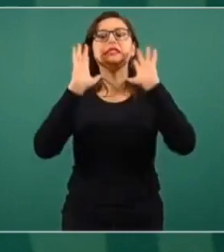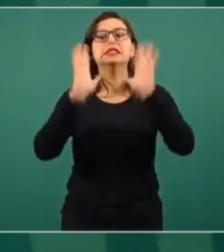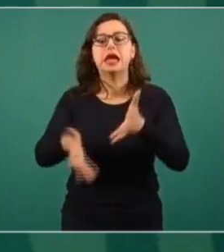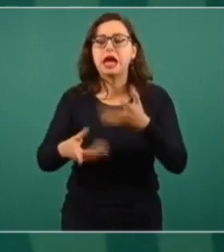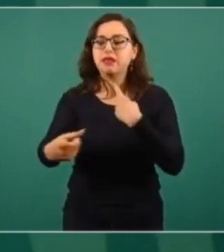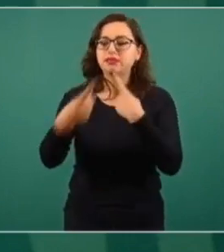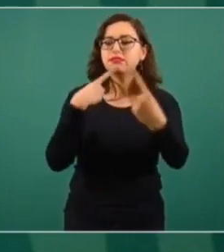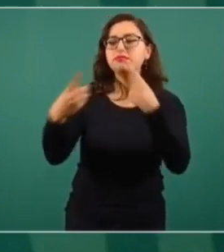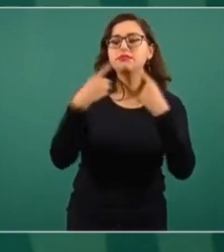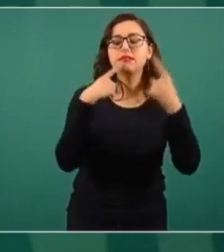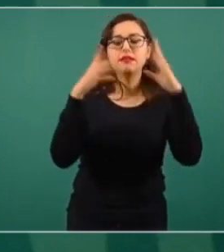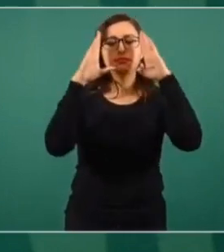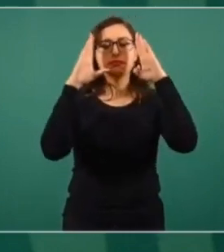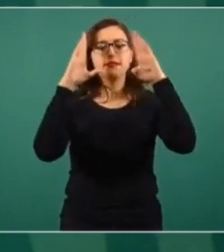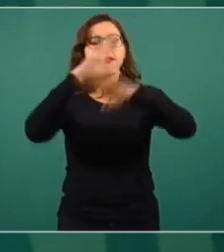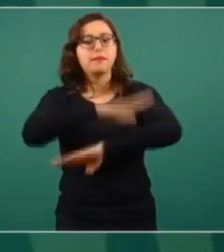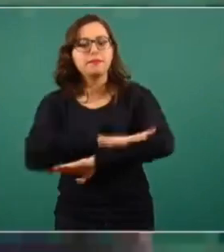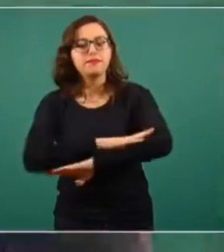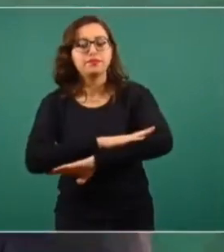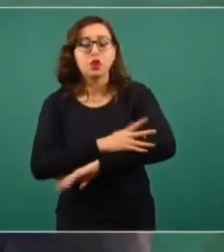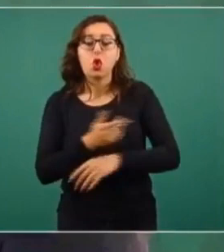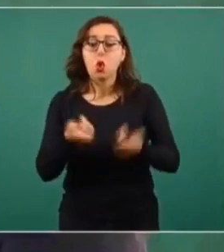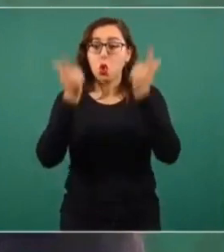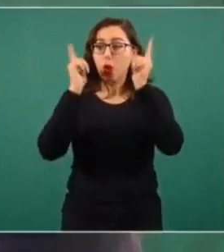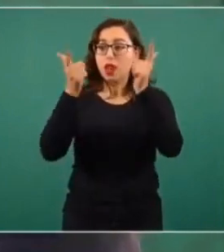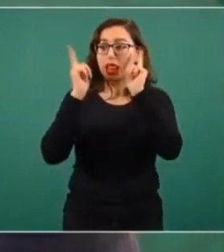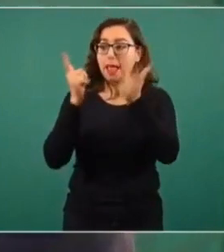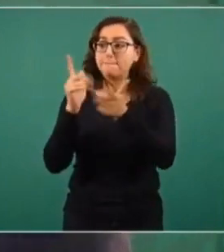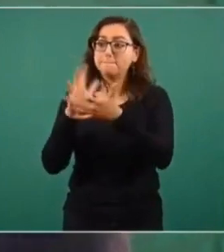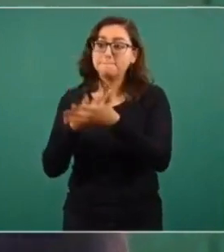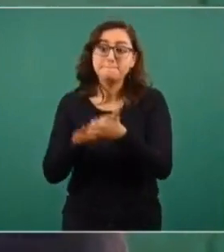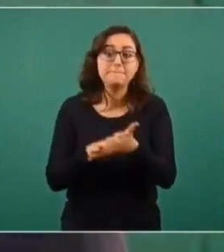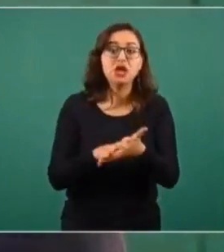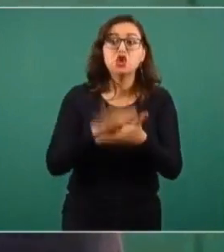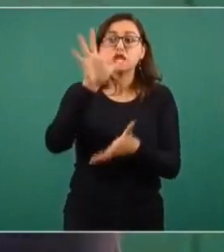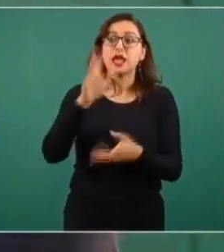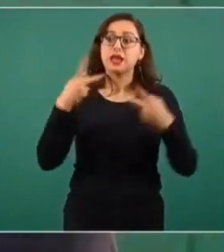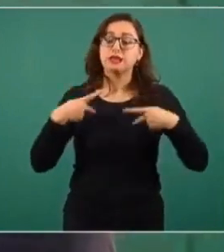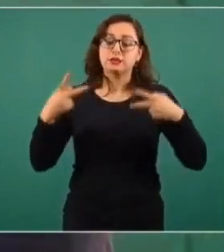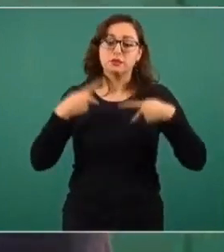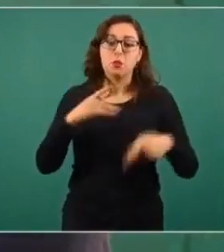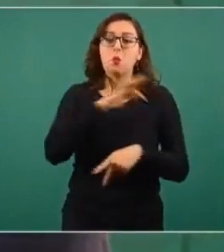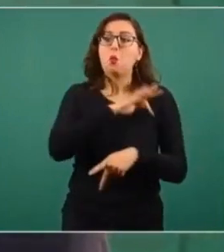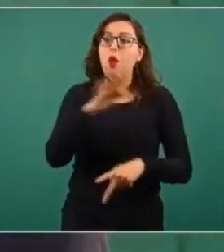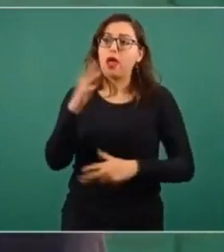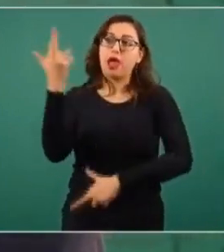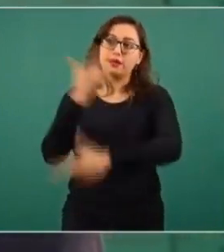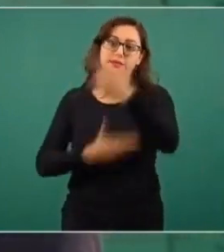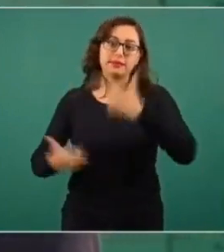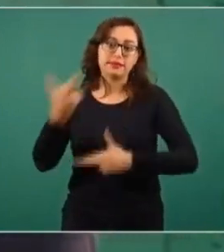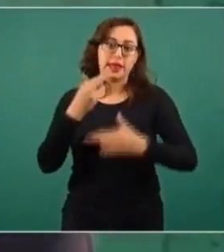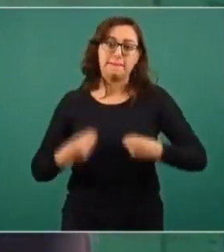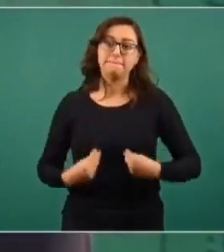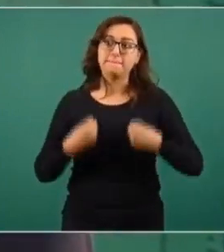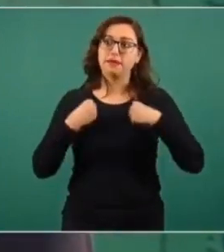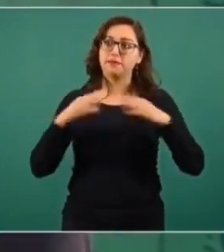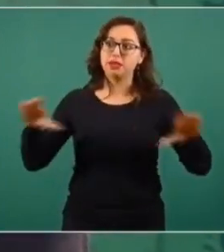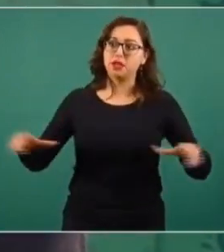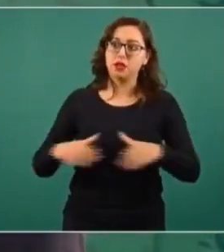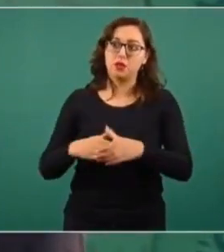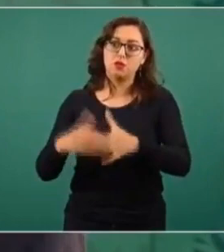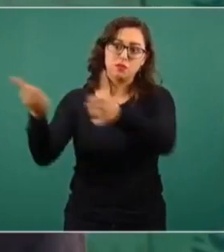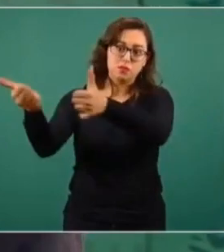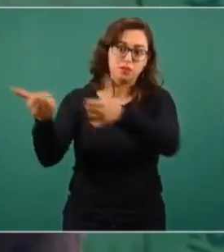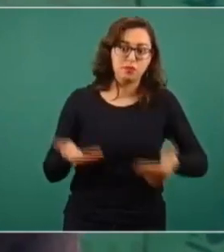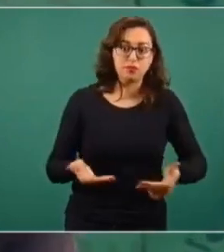y por lo menos la mayor parte de la gente que fue desplazada pueda regresar a su comunidad de